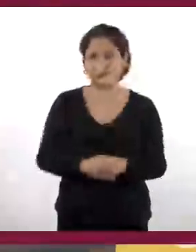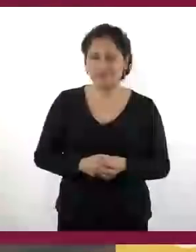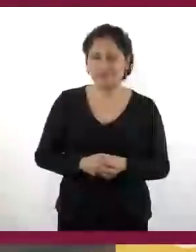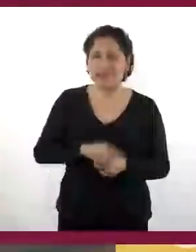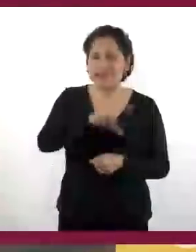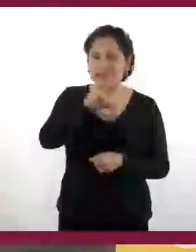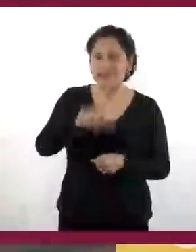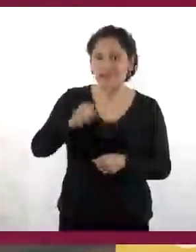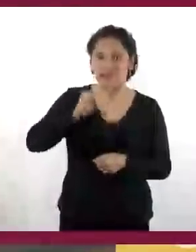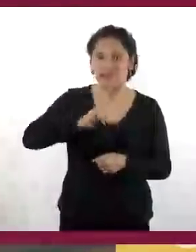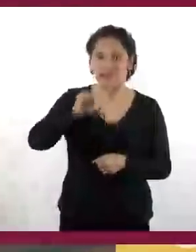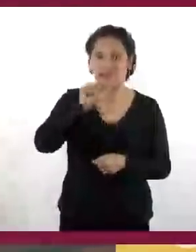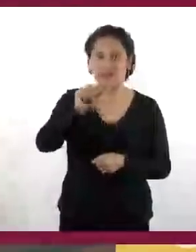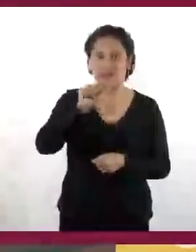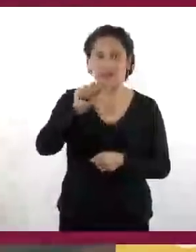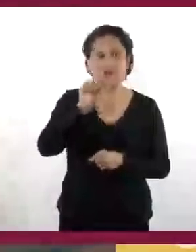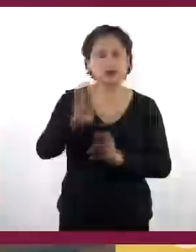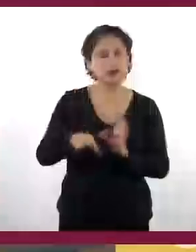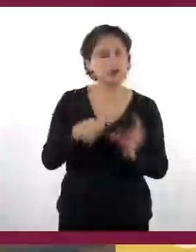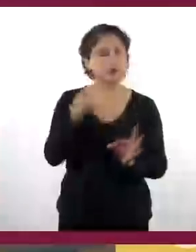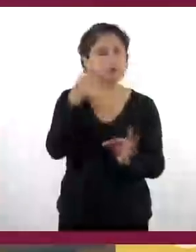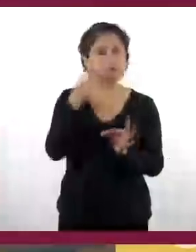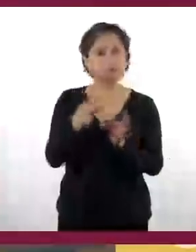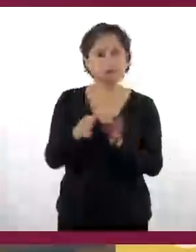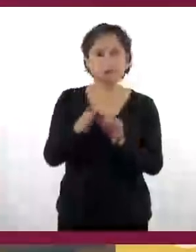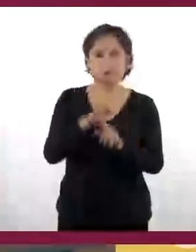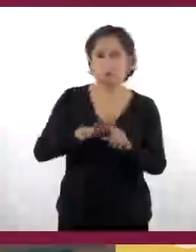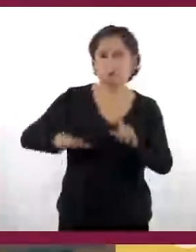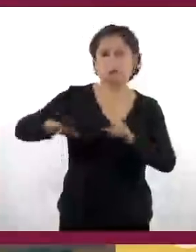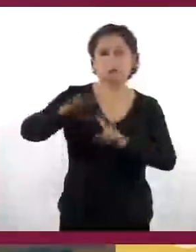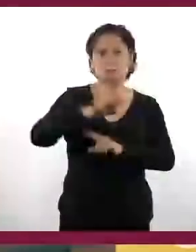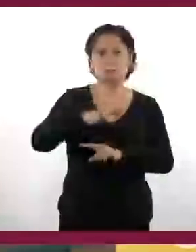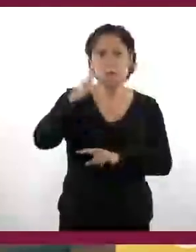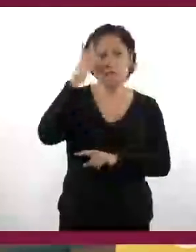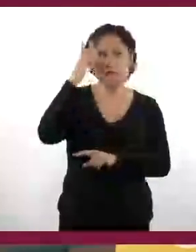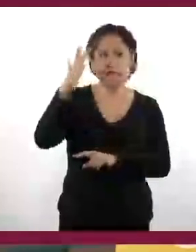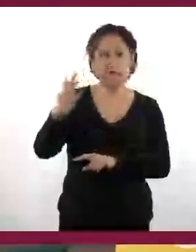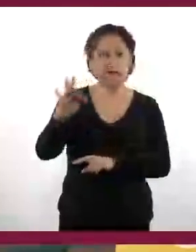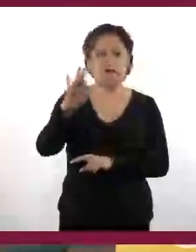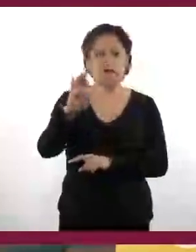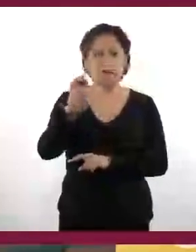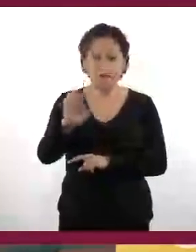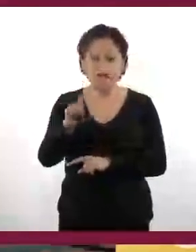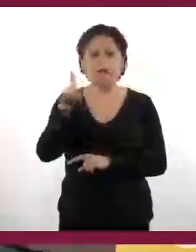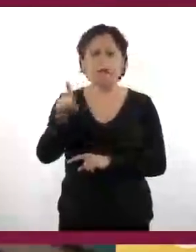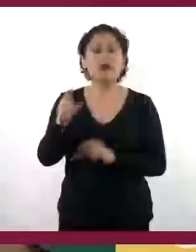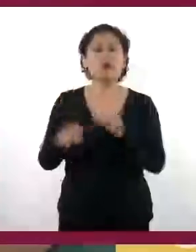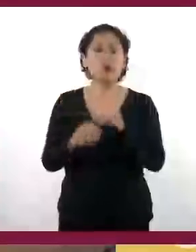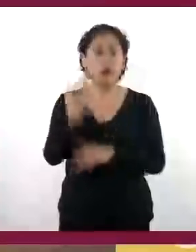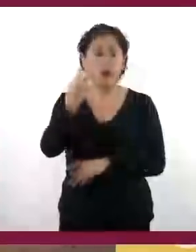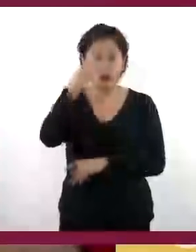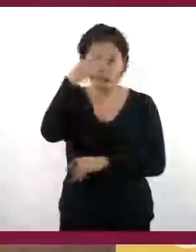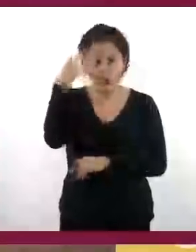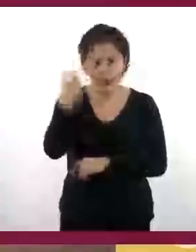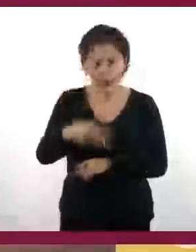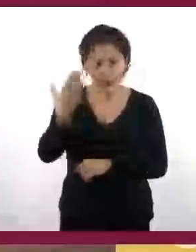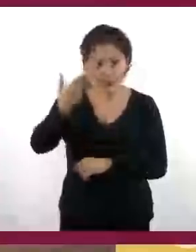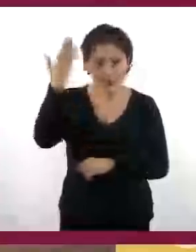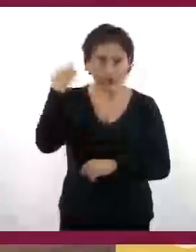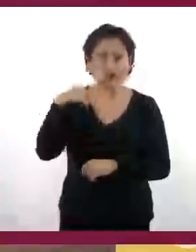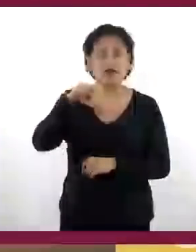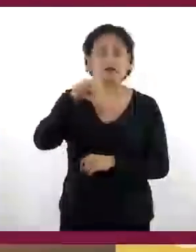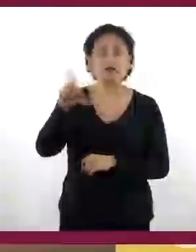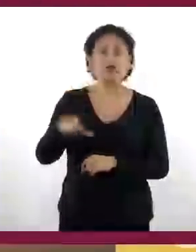el siglo XVII, este camino se consolidó y amplió hasta Santa Fe en el actual Nuevo México. A diferencia de la fase anterior de